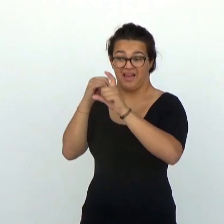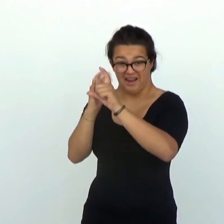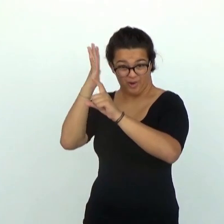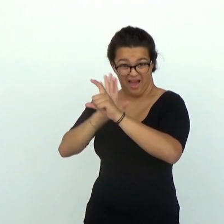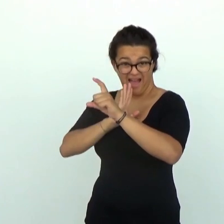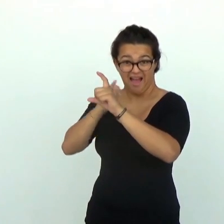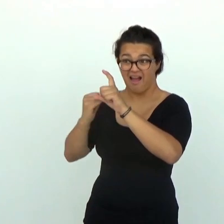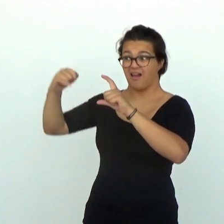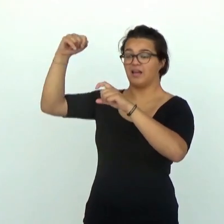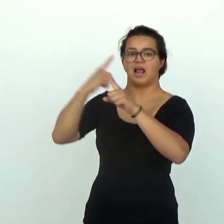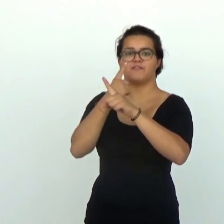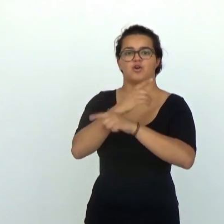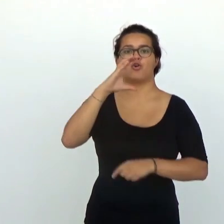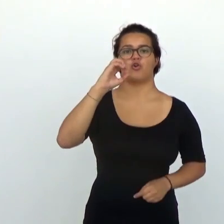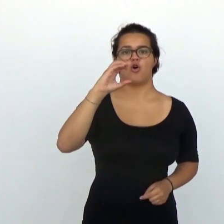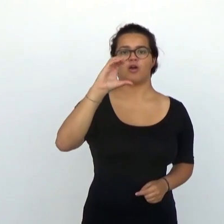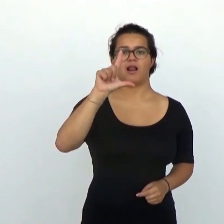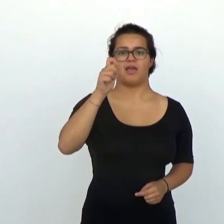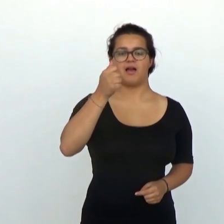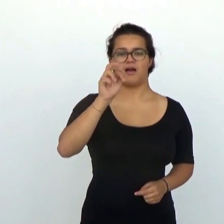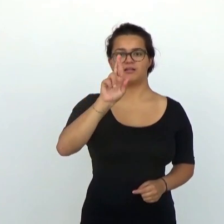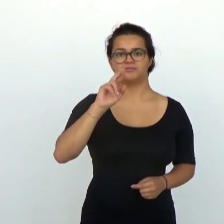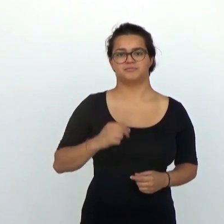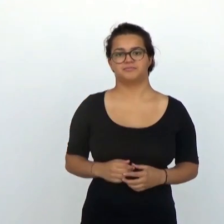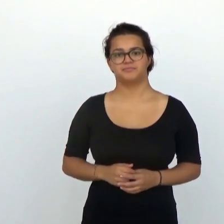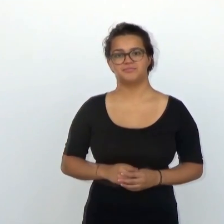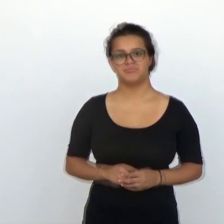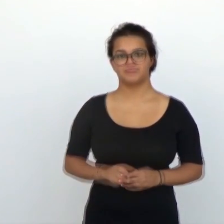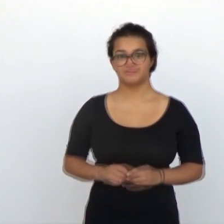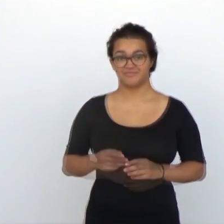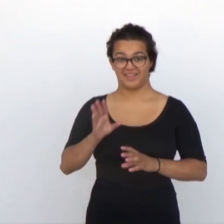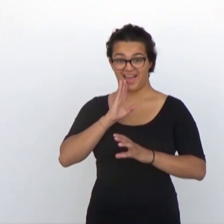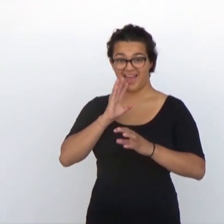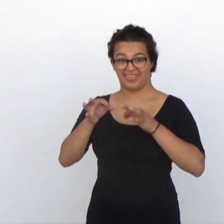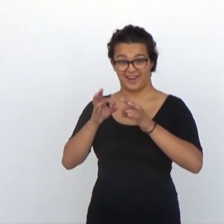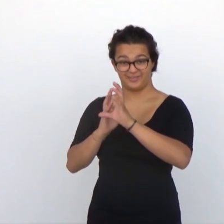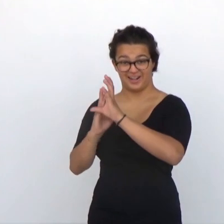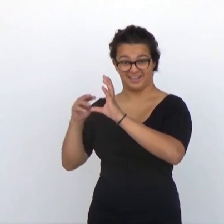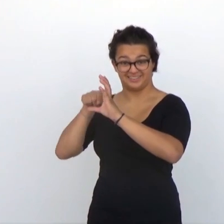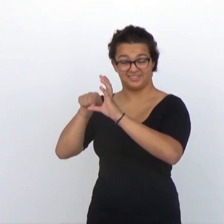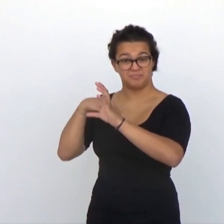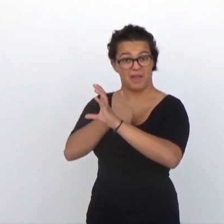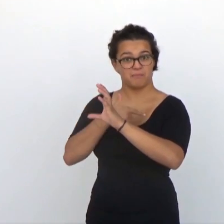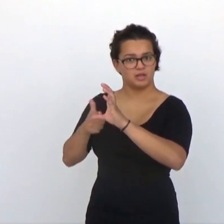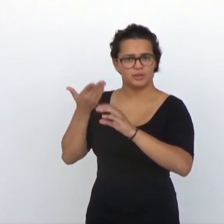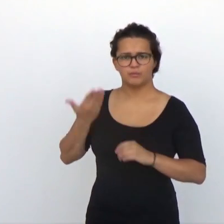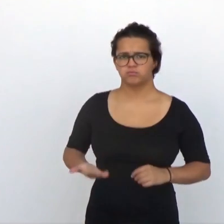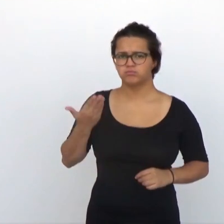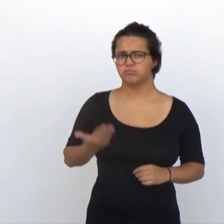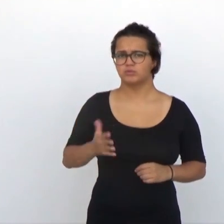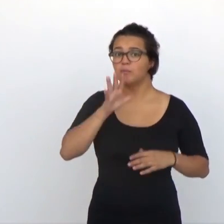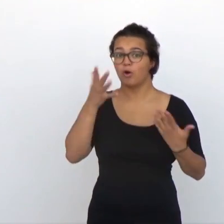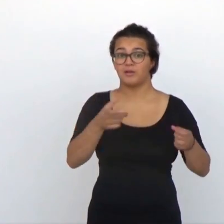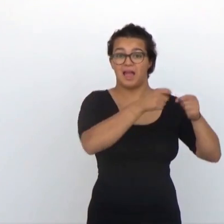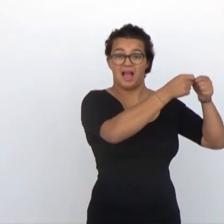El axón de estas neuronas forma el nervio cócleo. El papel de las células ciliadas es esencial, porque en definitiva